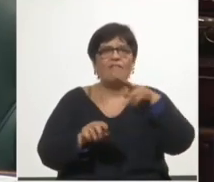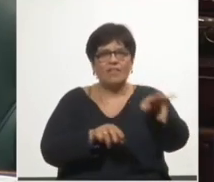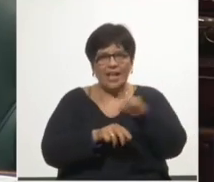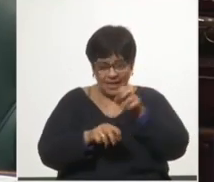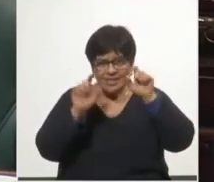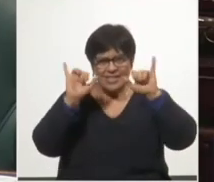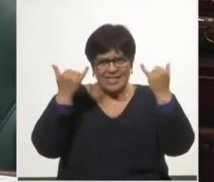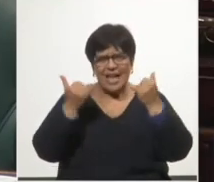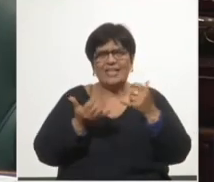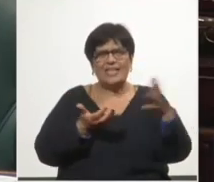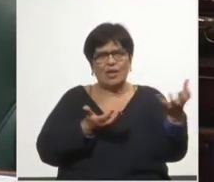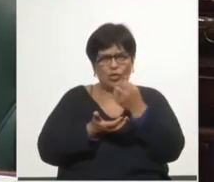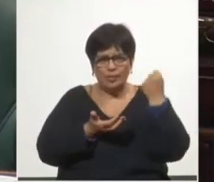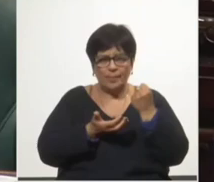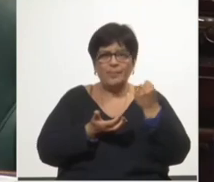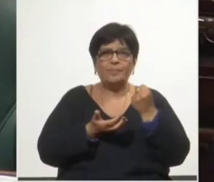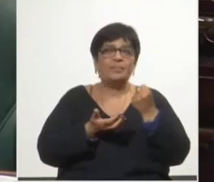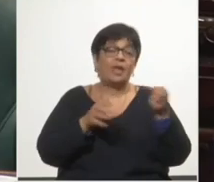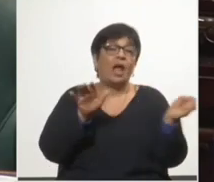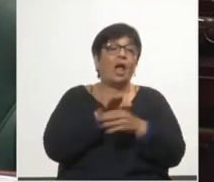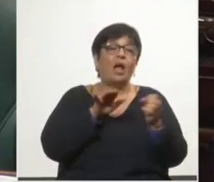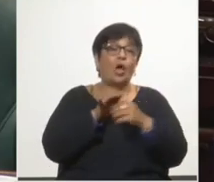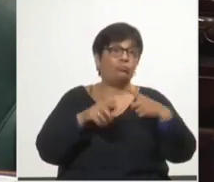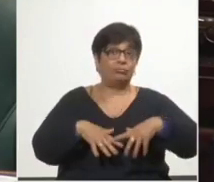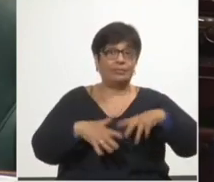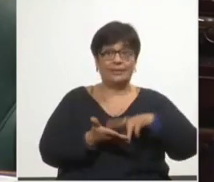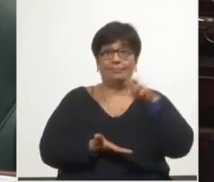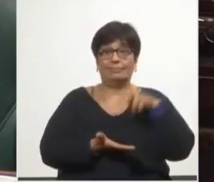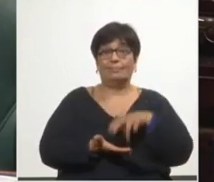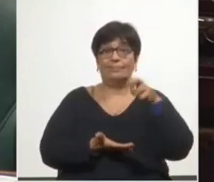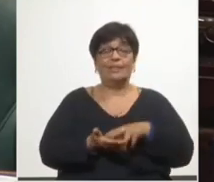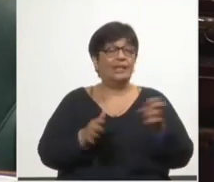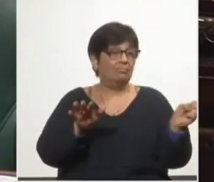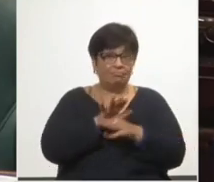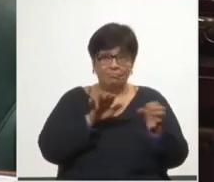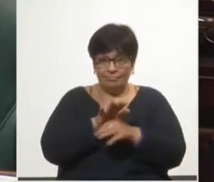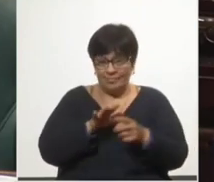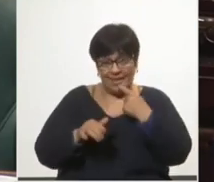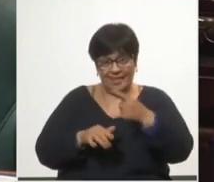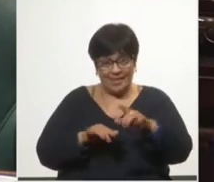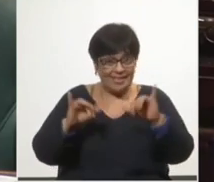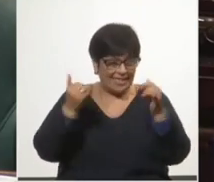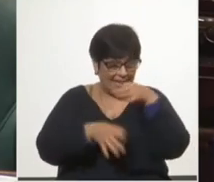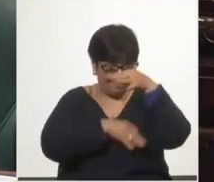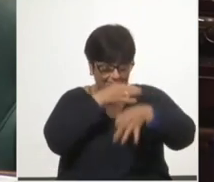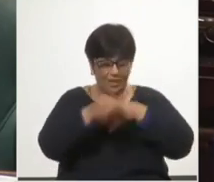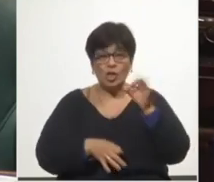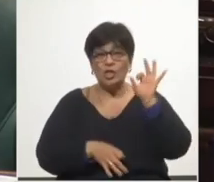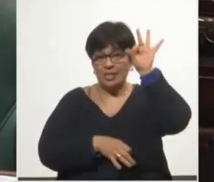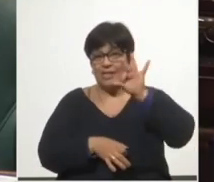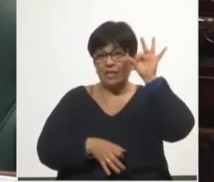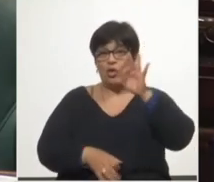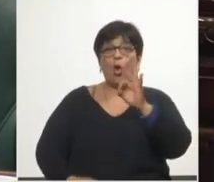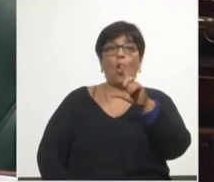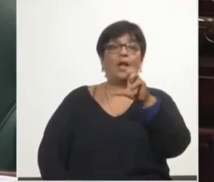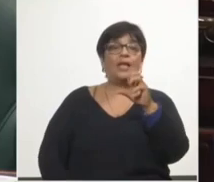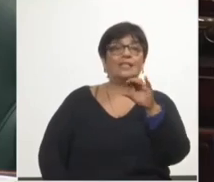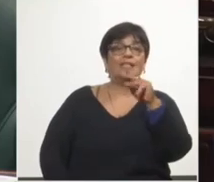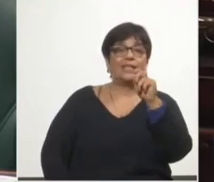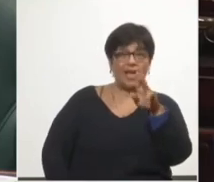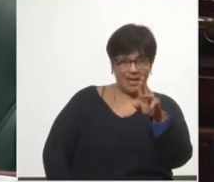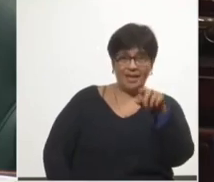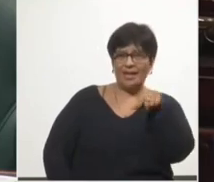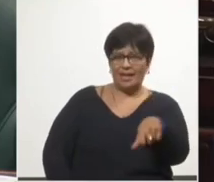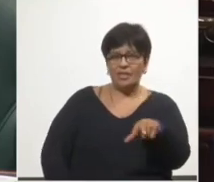Se habla de ahorros, se festejan ahorros, que como ya bien describió el senador Olesker, es